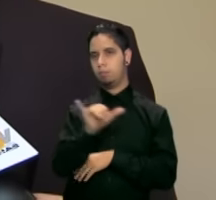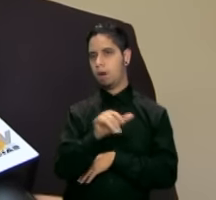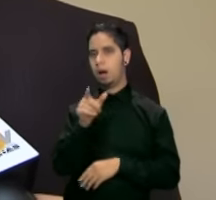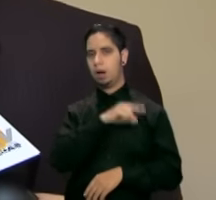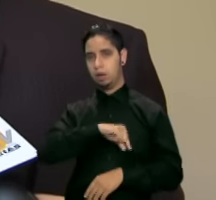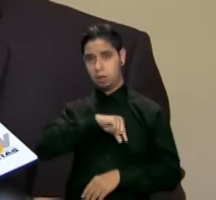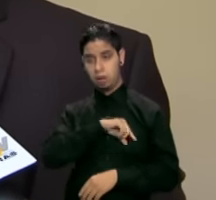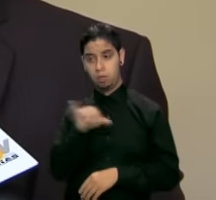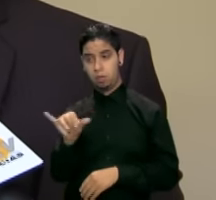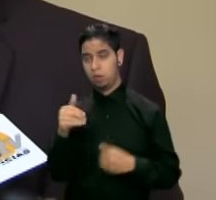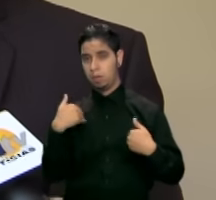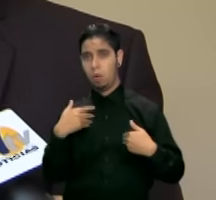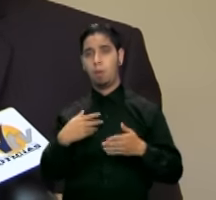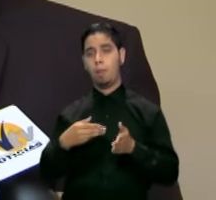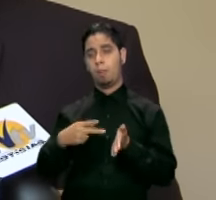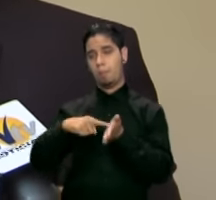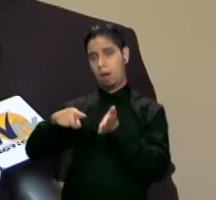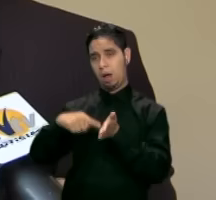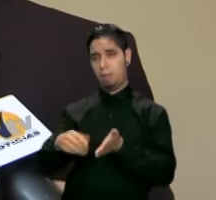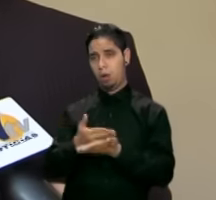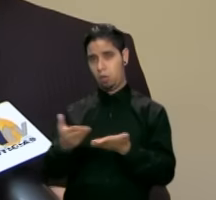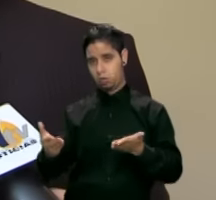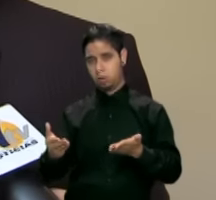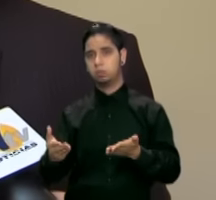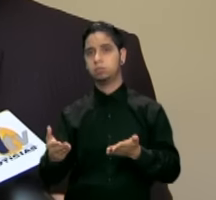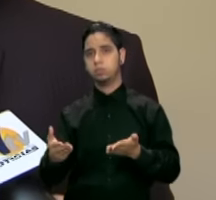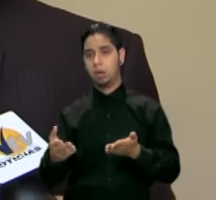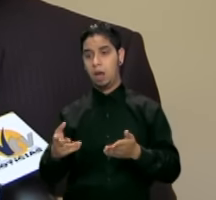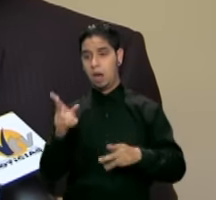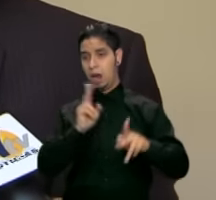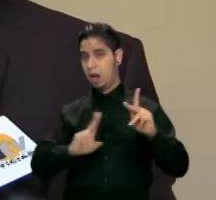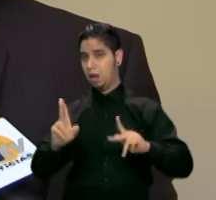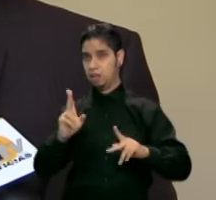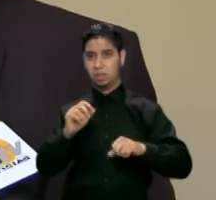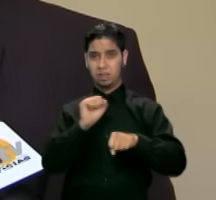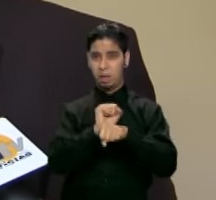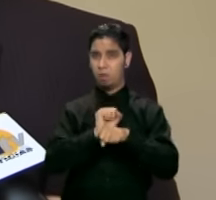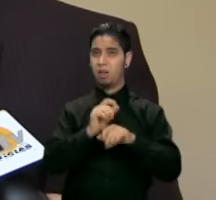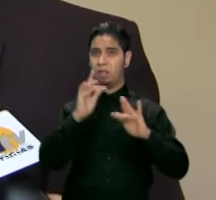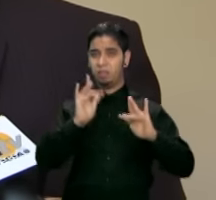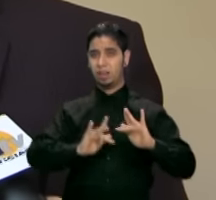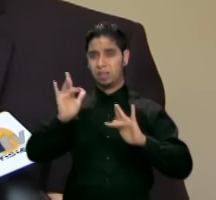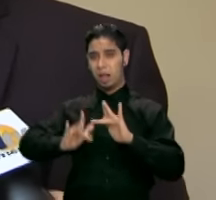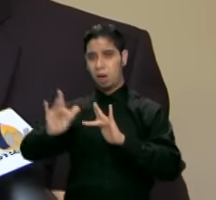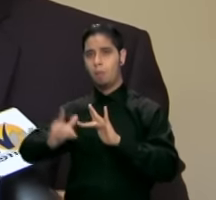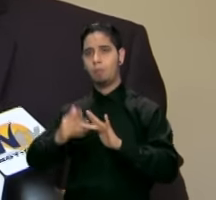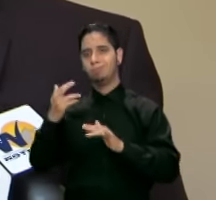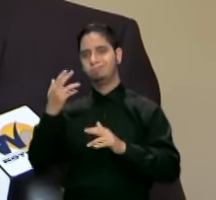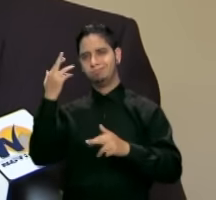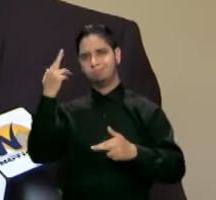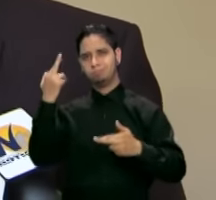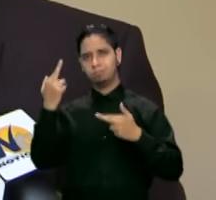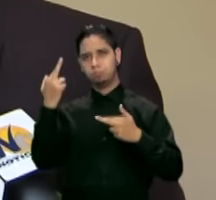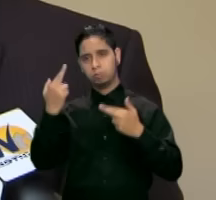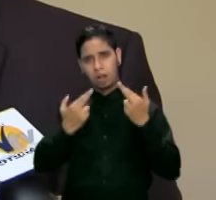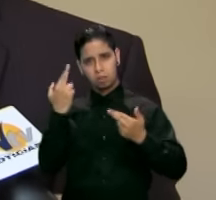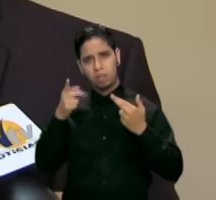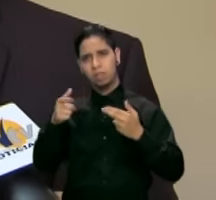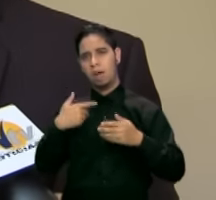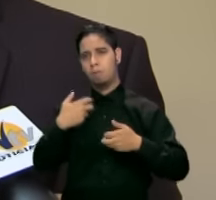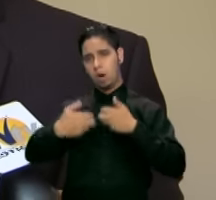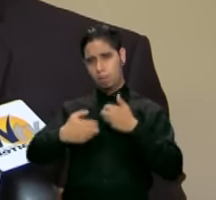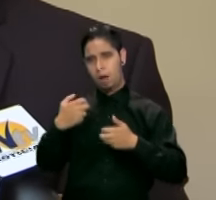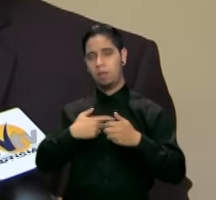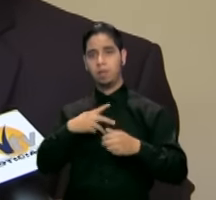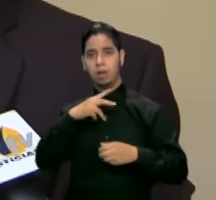costos operacionales como, por ejemplo, ausentismo de los empleados. Obviamente, empleados que se ven en el problema del racionamiento, en ocasiones tienen